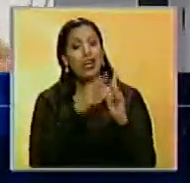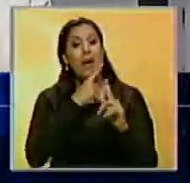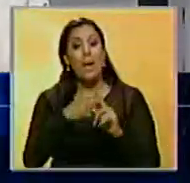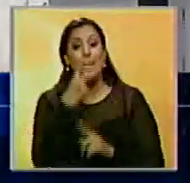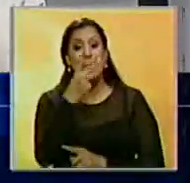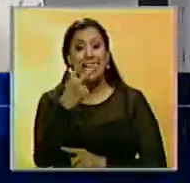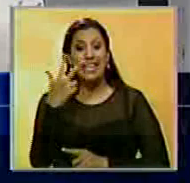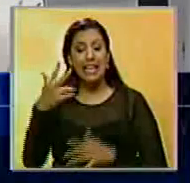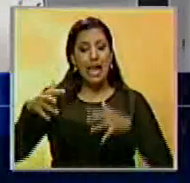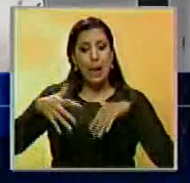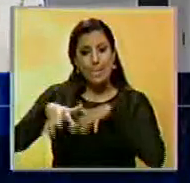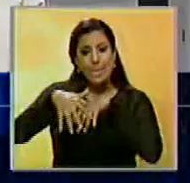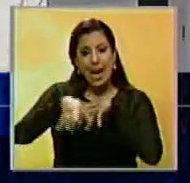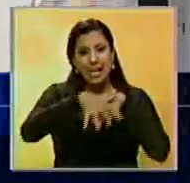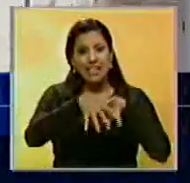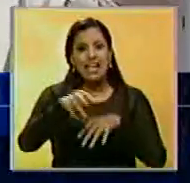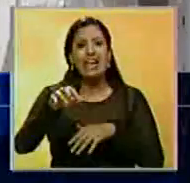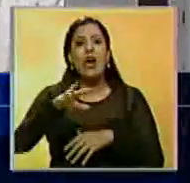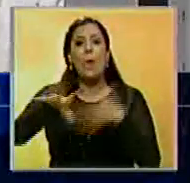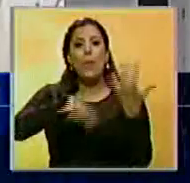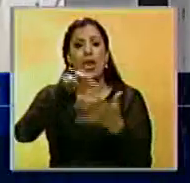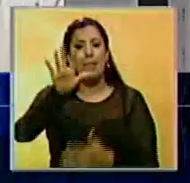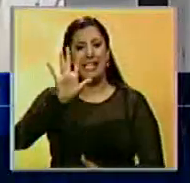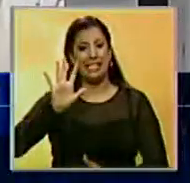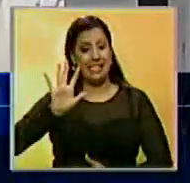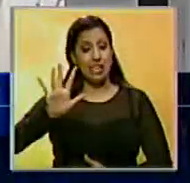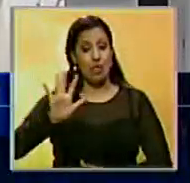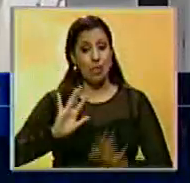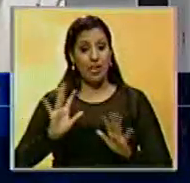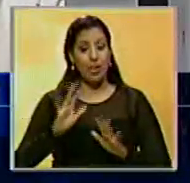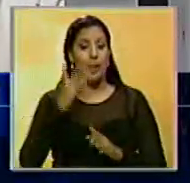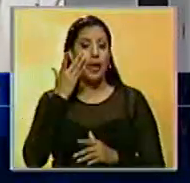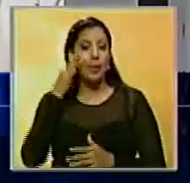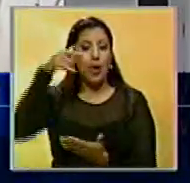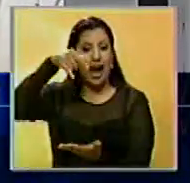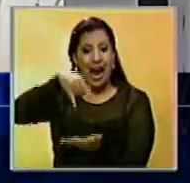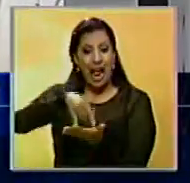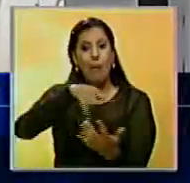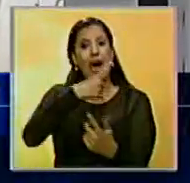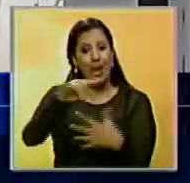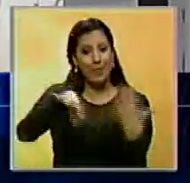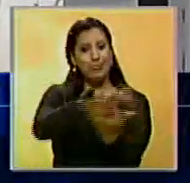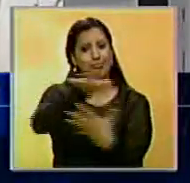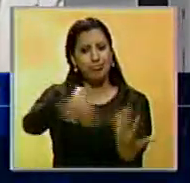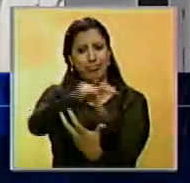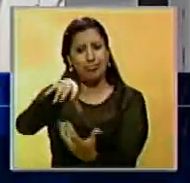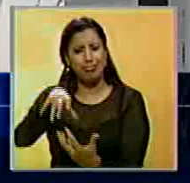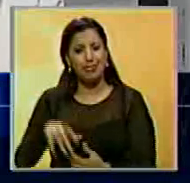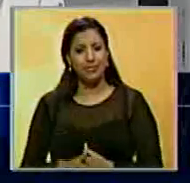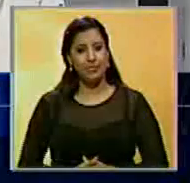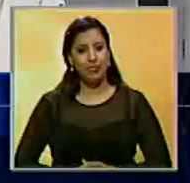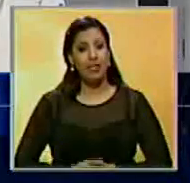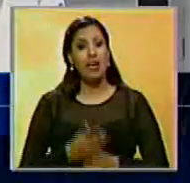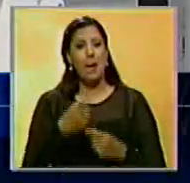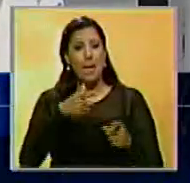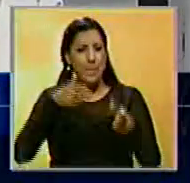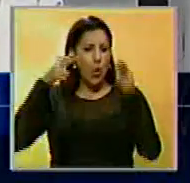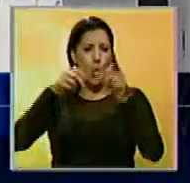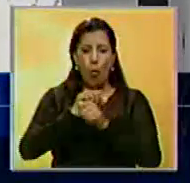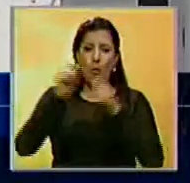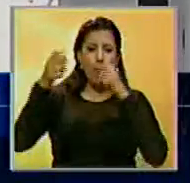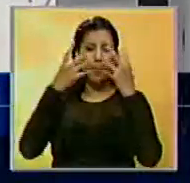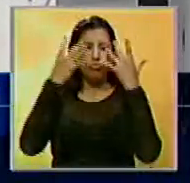movilizaciones que hubo en el país, hubo problemas en cinco. Por ejemplo, en Carabobo hubo problemas, perdigones,